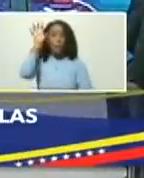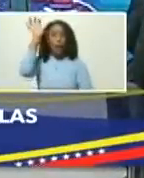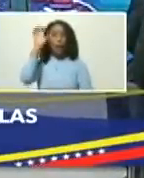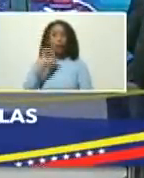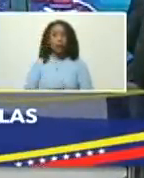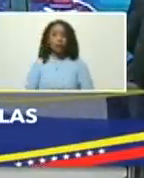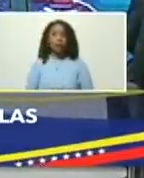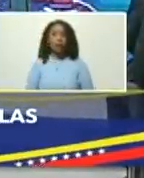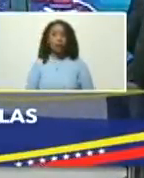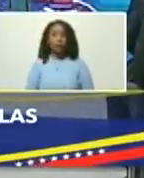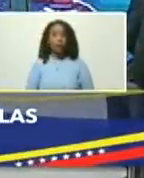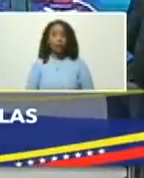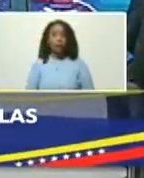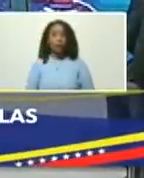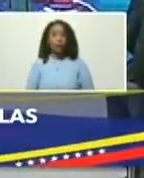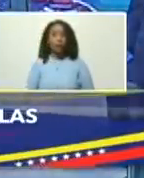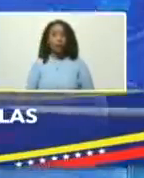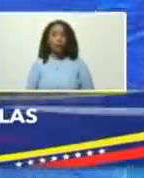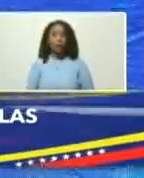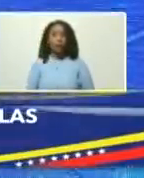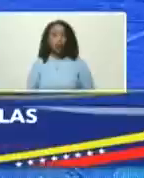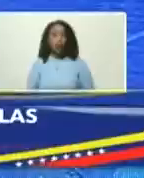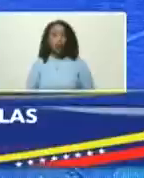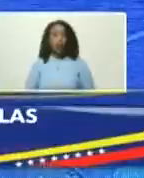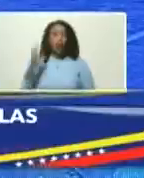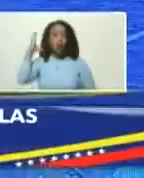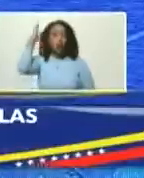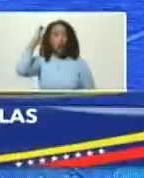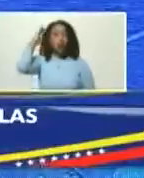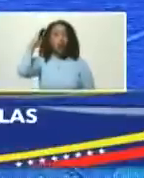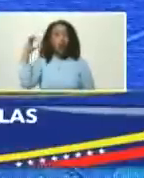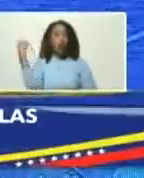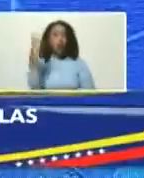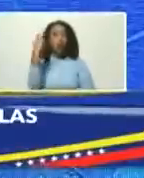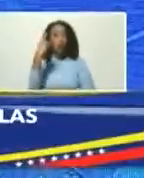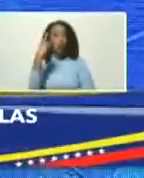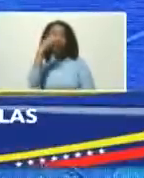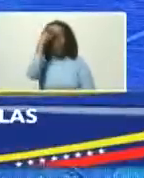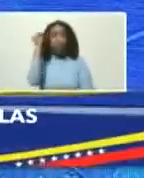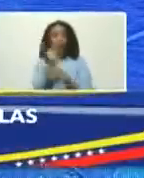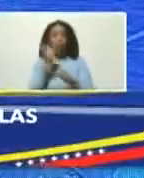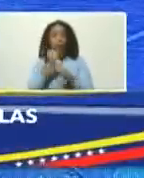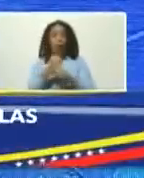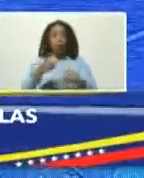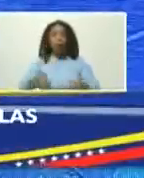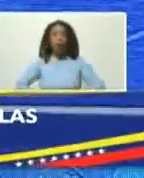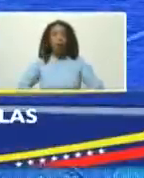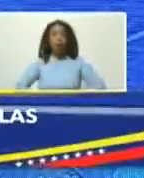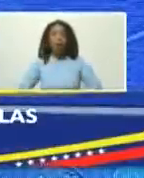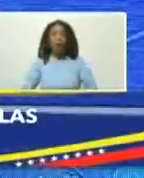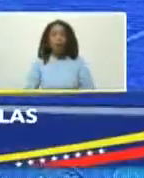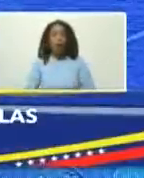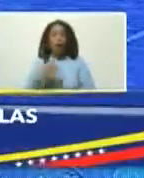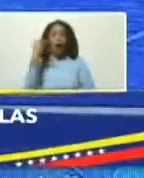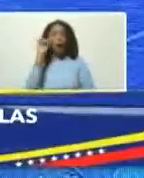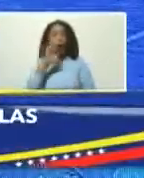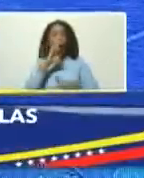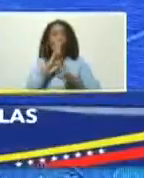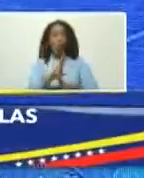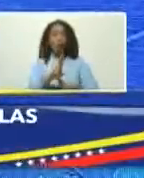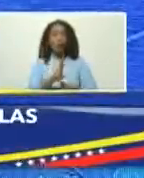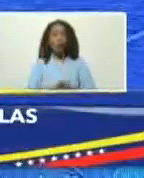tenemos la conciencia de que solo a través del trabajo y del esfuerzo se obtienen resultados